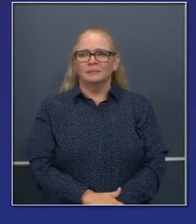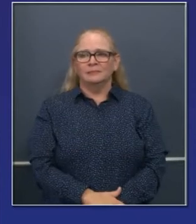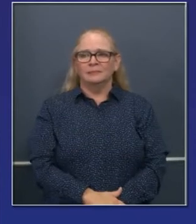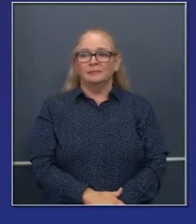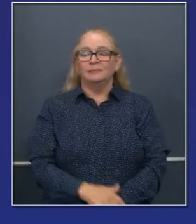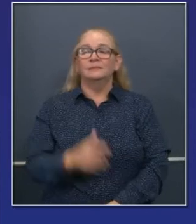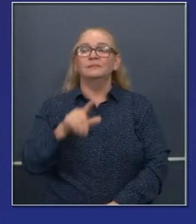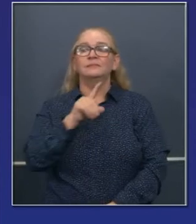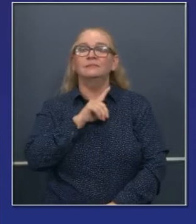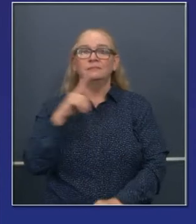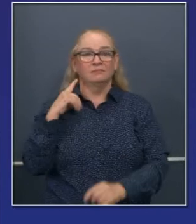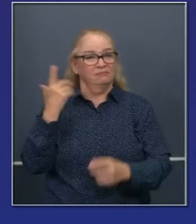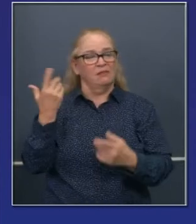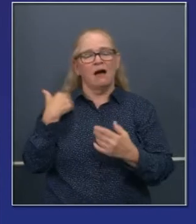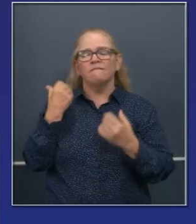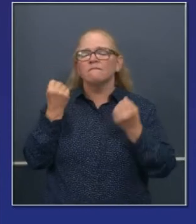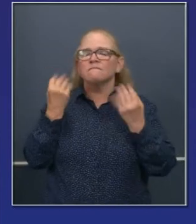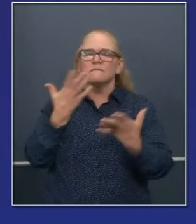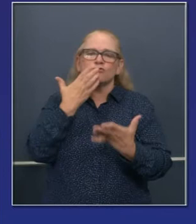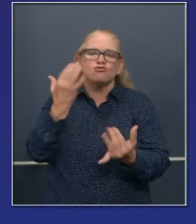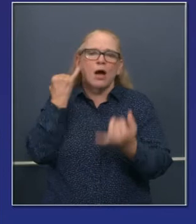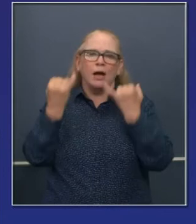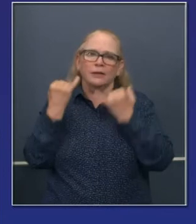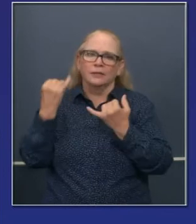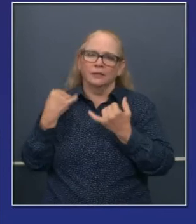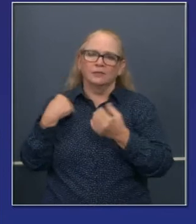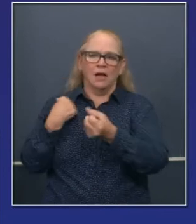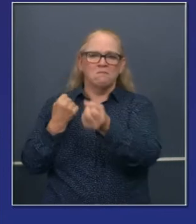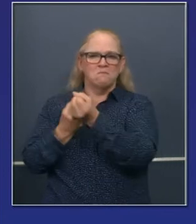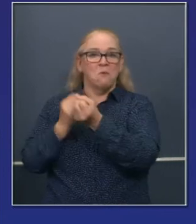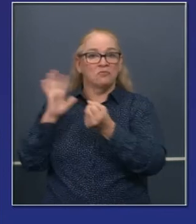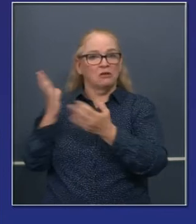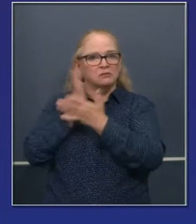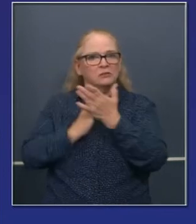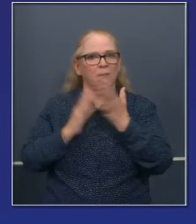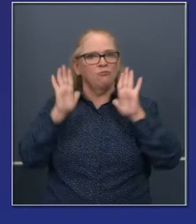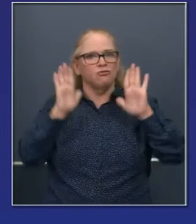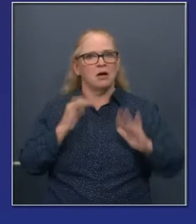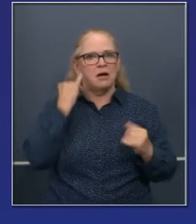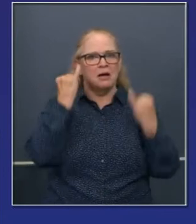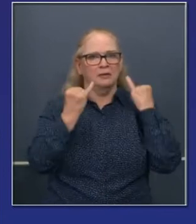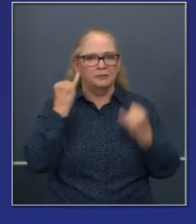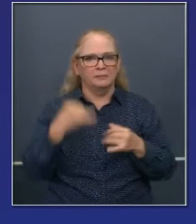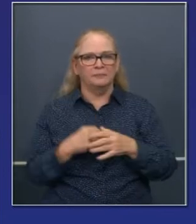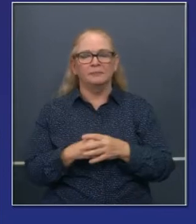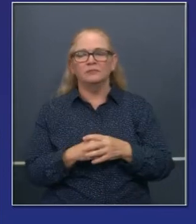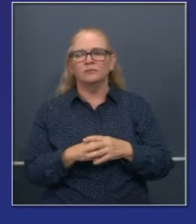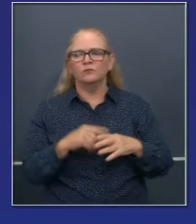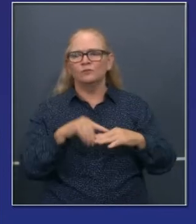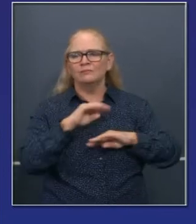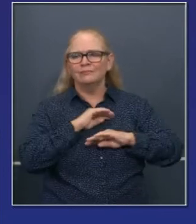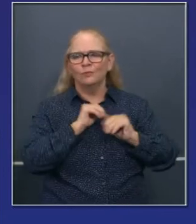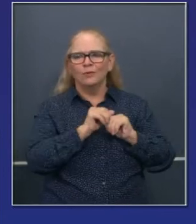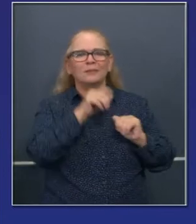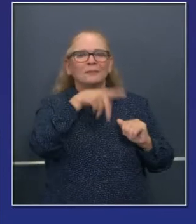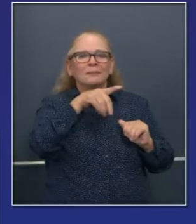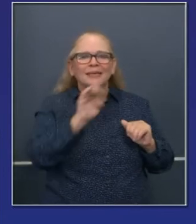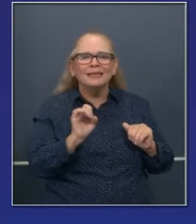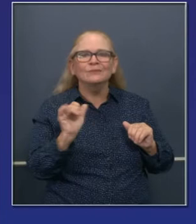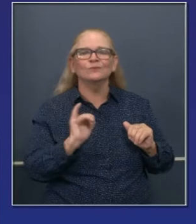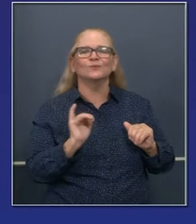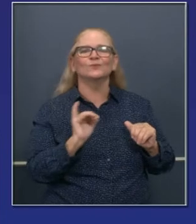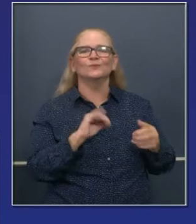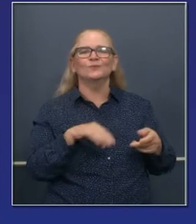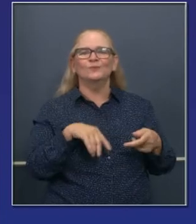con ideas que hemos tenido ayudando o conformarnos a